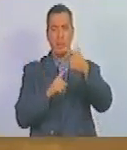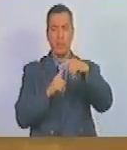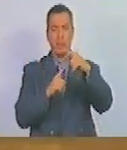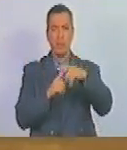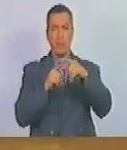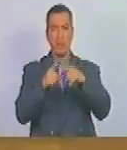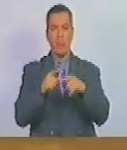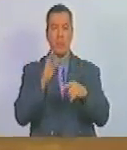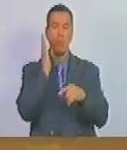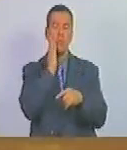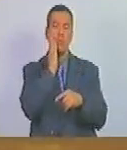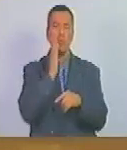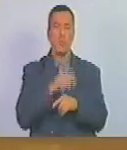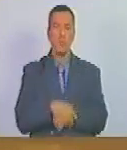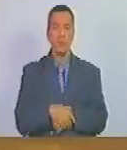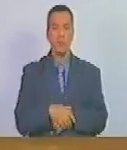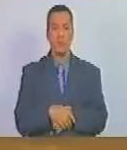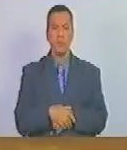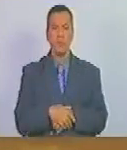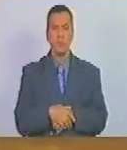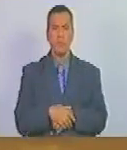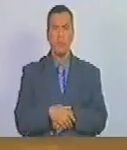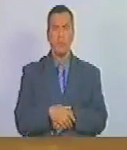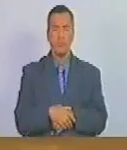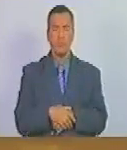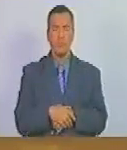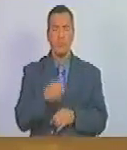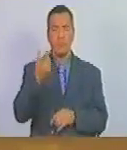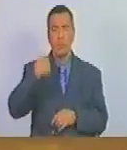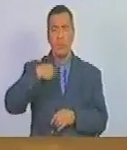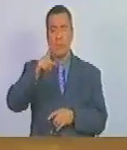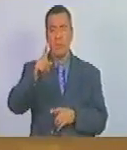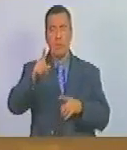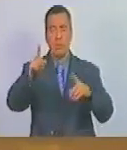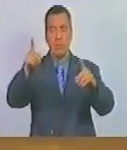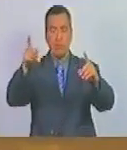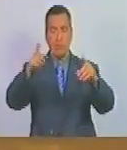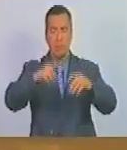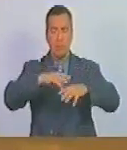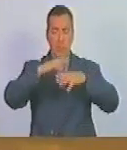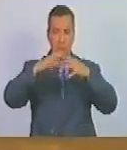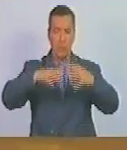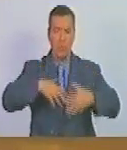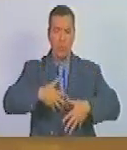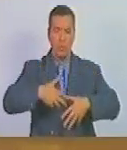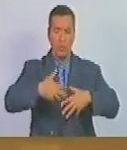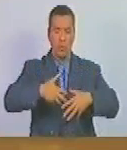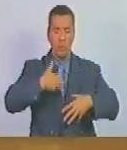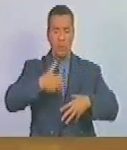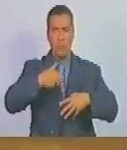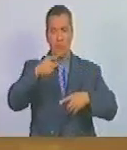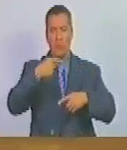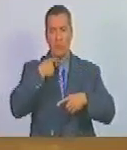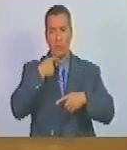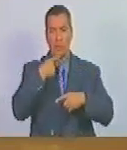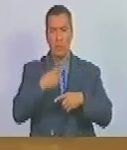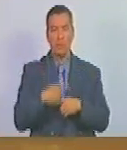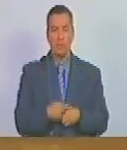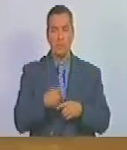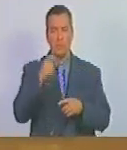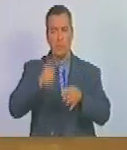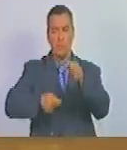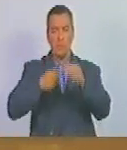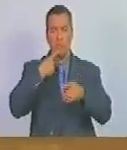materno y él en un acto de rebeldía le comenta al